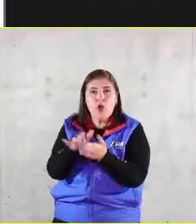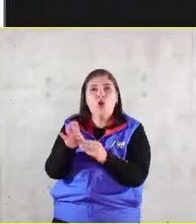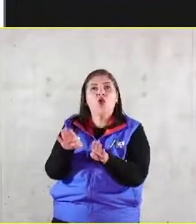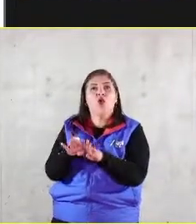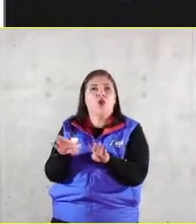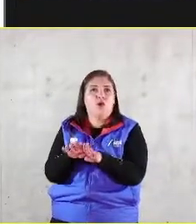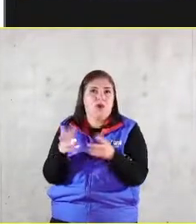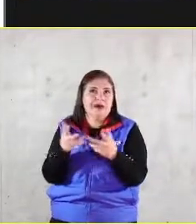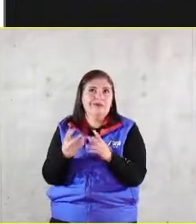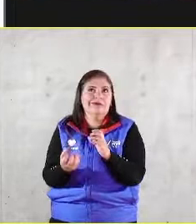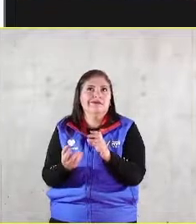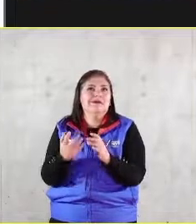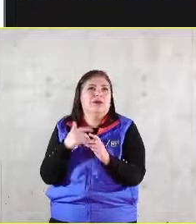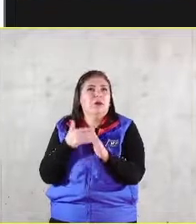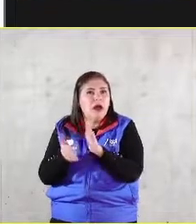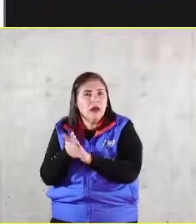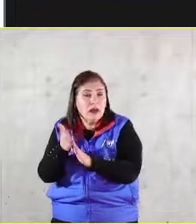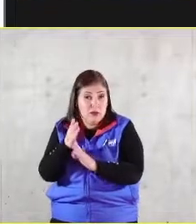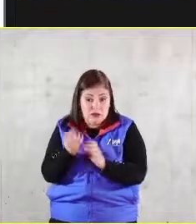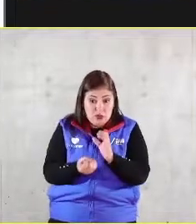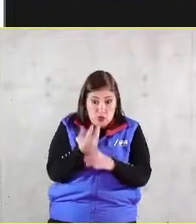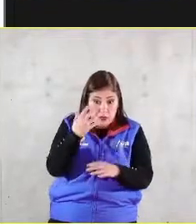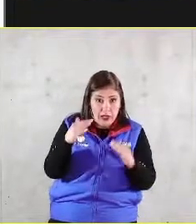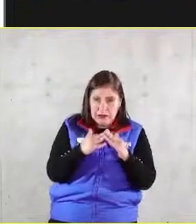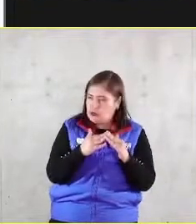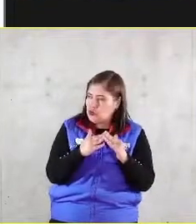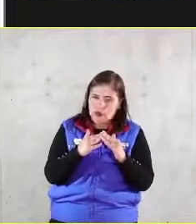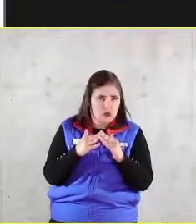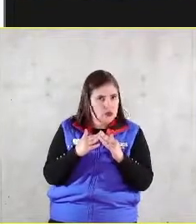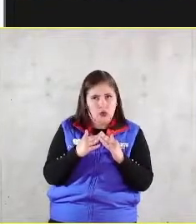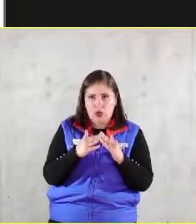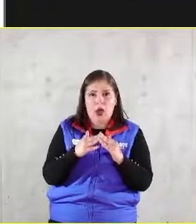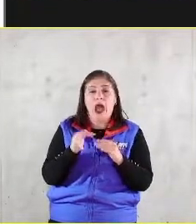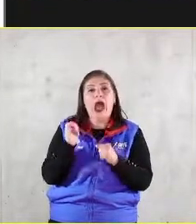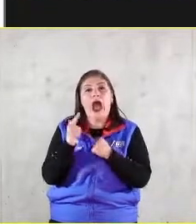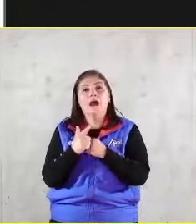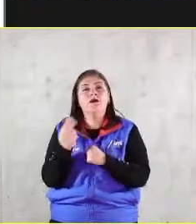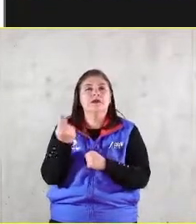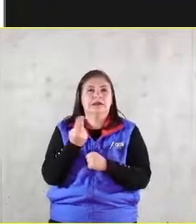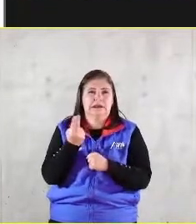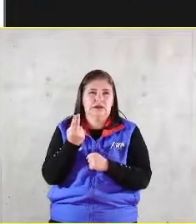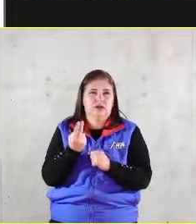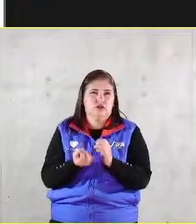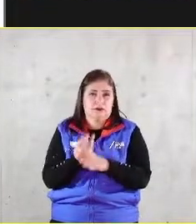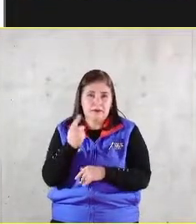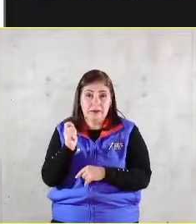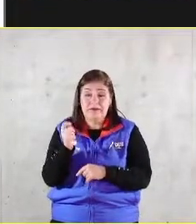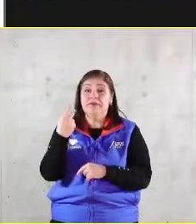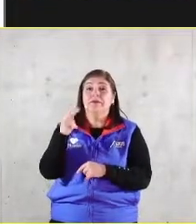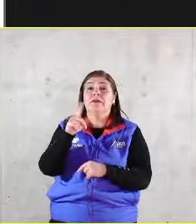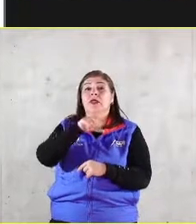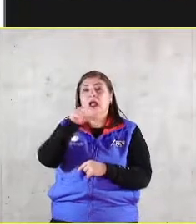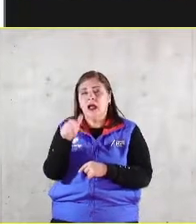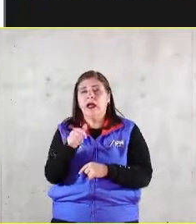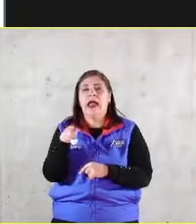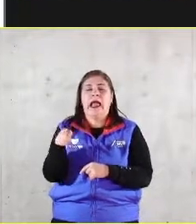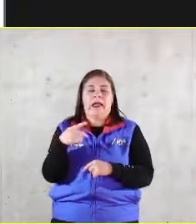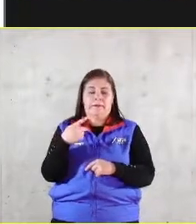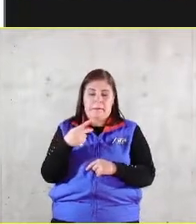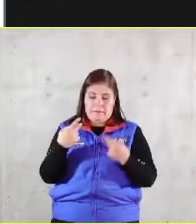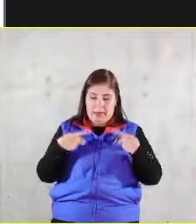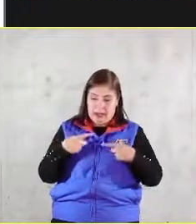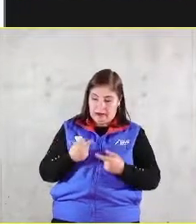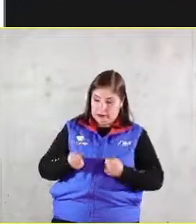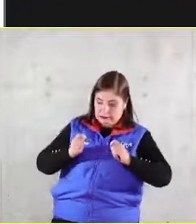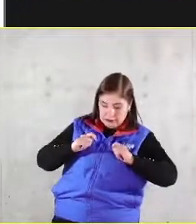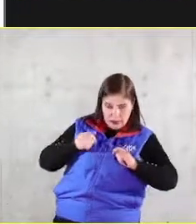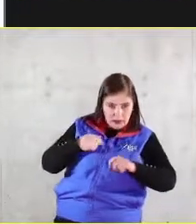necesita porque no voy a construir una casa nueva cuando eso sucede el colaborador se sabe protegido ante